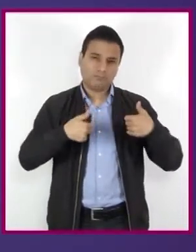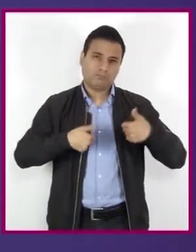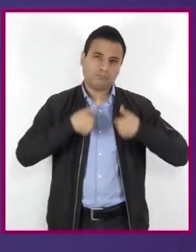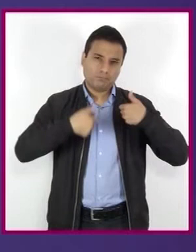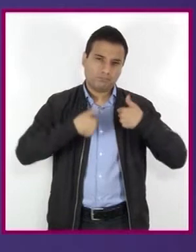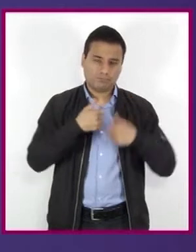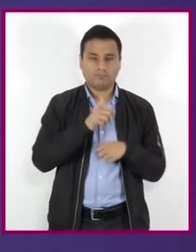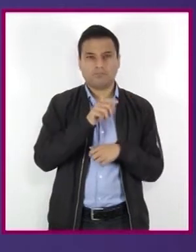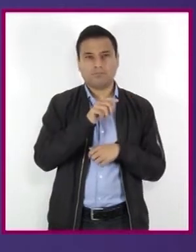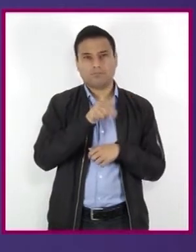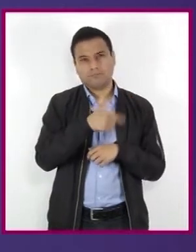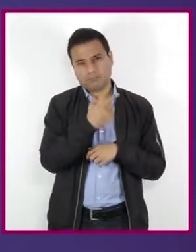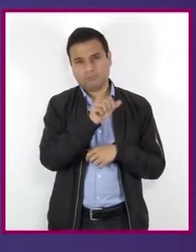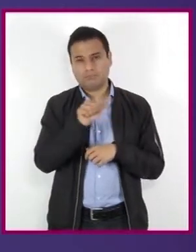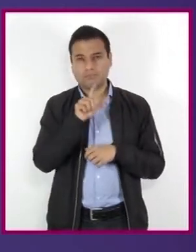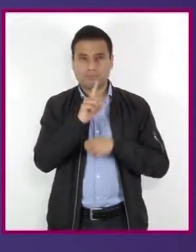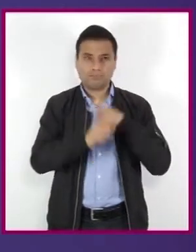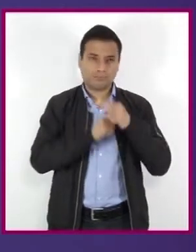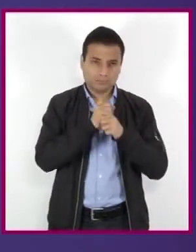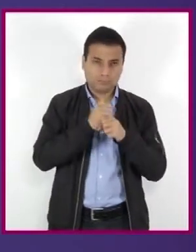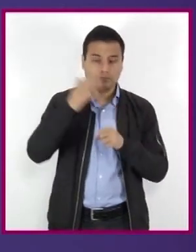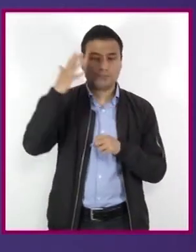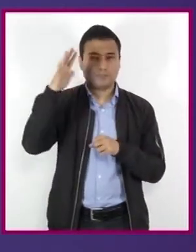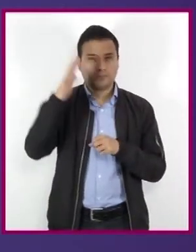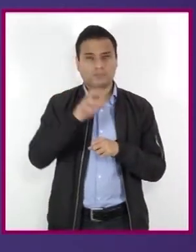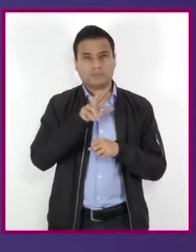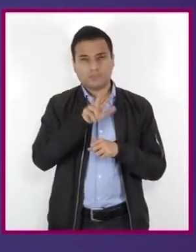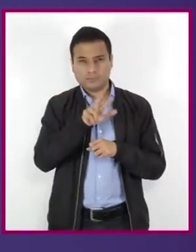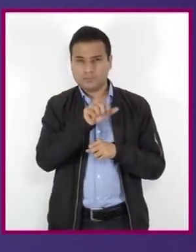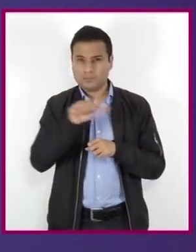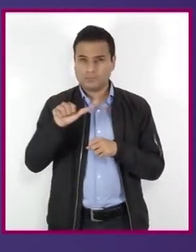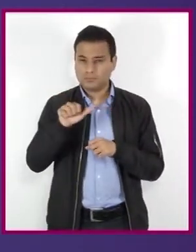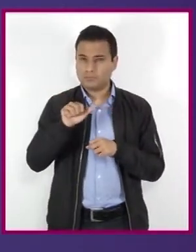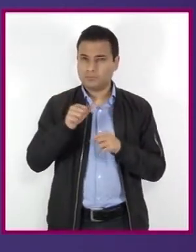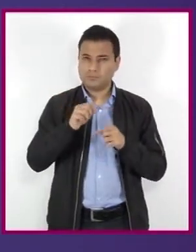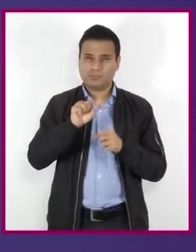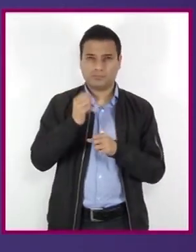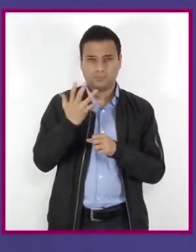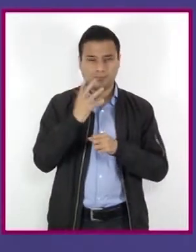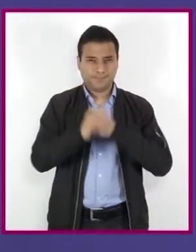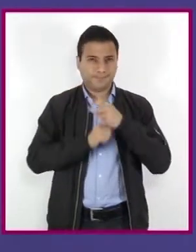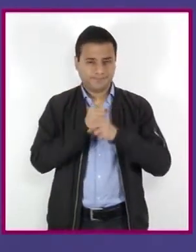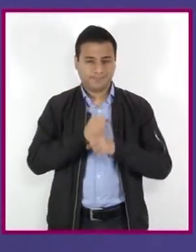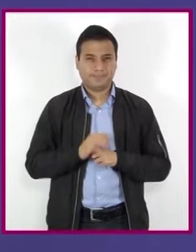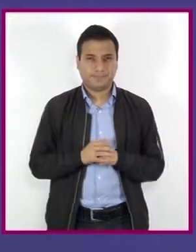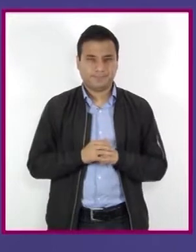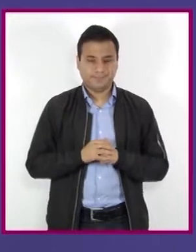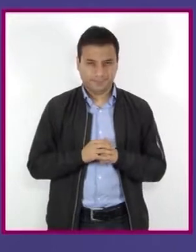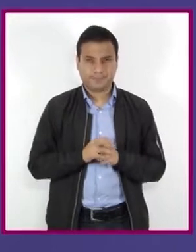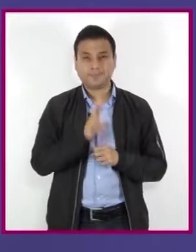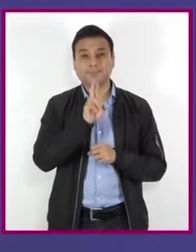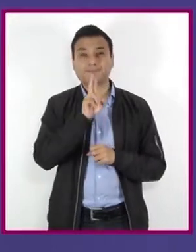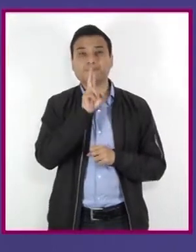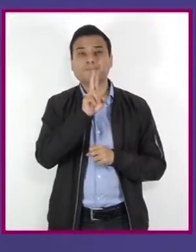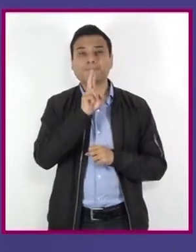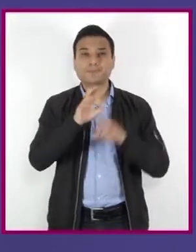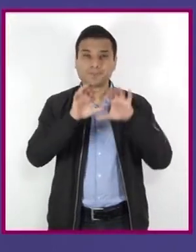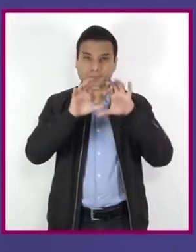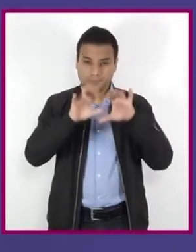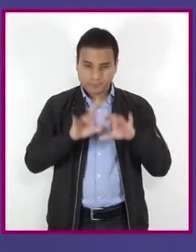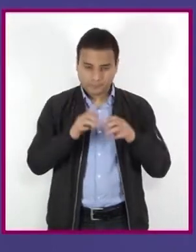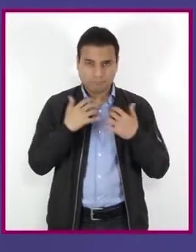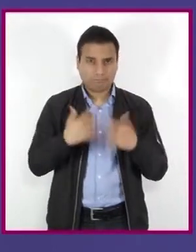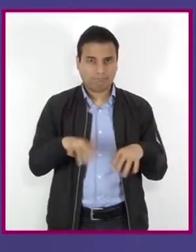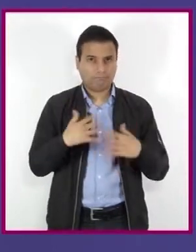12 y 17 años y adultos entre 18 y 65 años. Los resultados de esta encuesta son